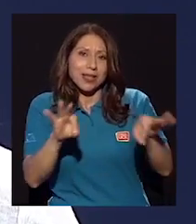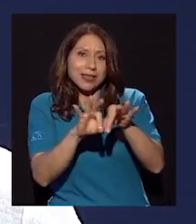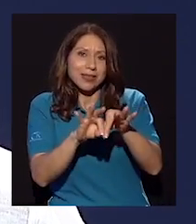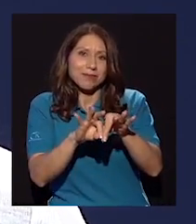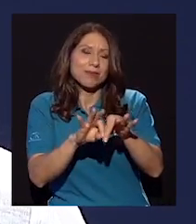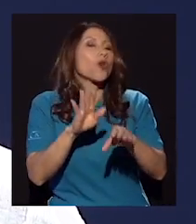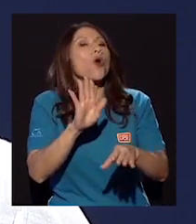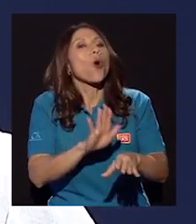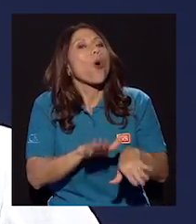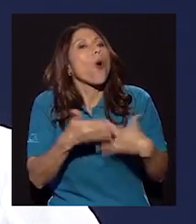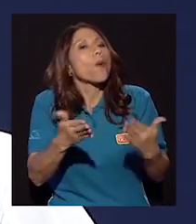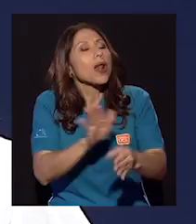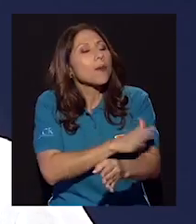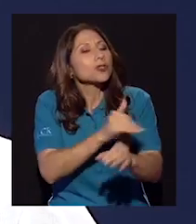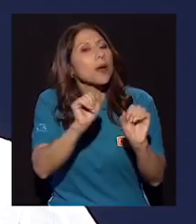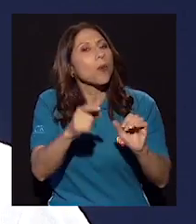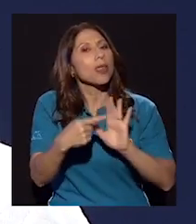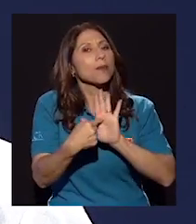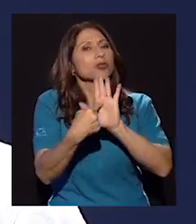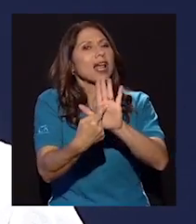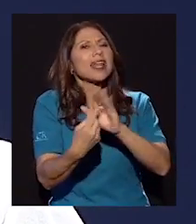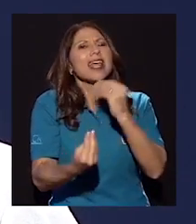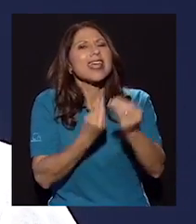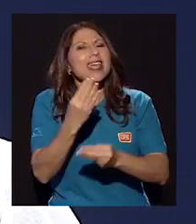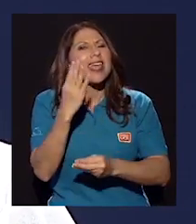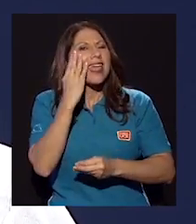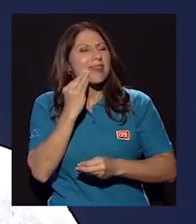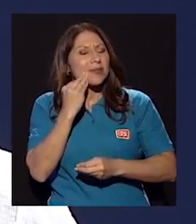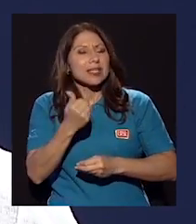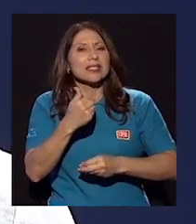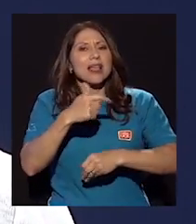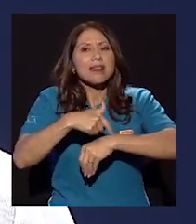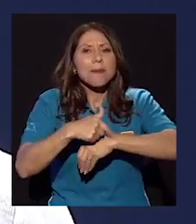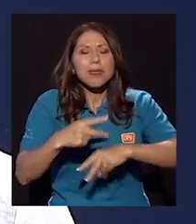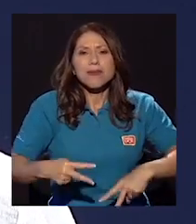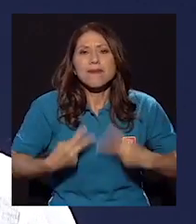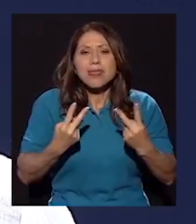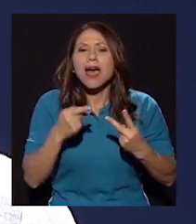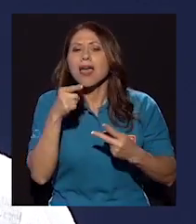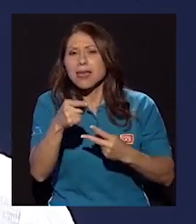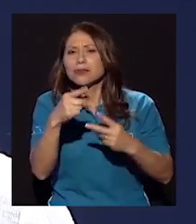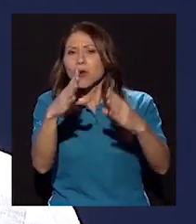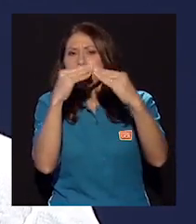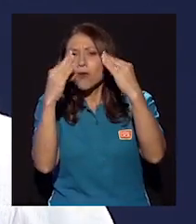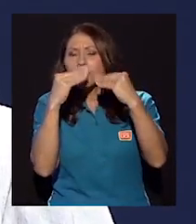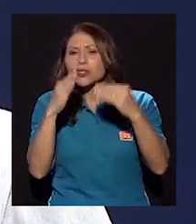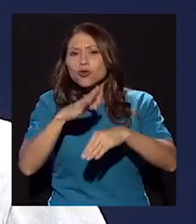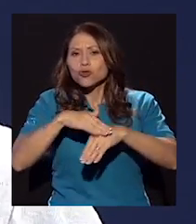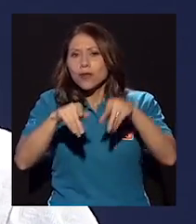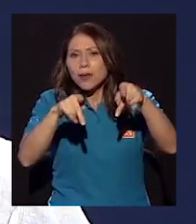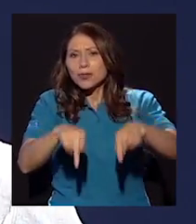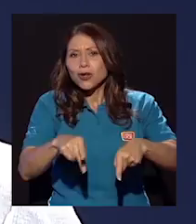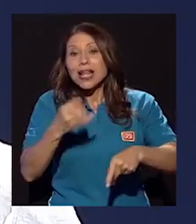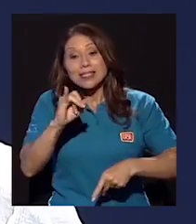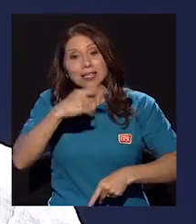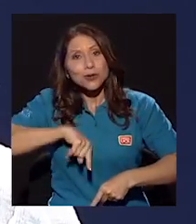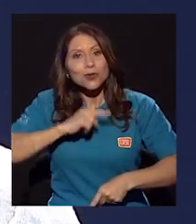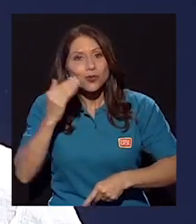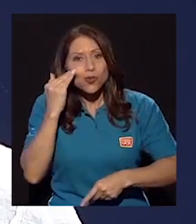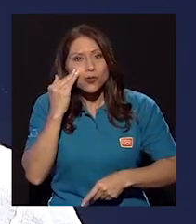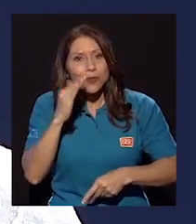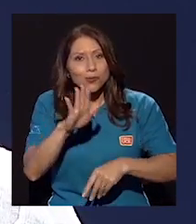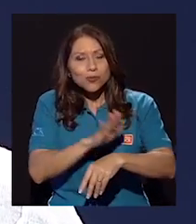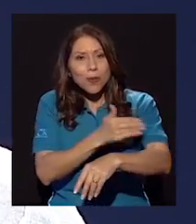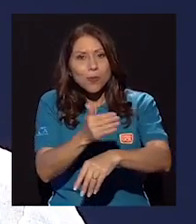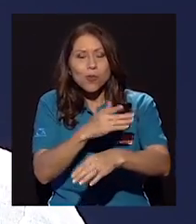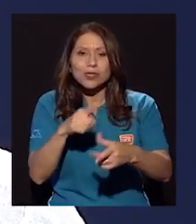pasado, según qué etapas, según lo que le gustaba en cada momento. Solo eso nos da muchísima información sobre el personaje, si conocemos la música de la que está hablando,